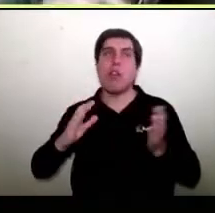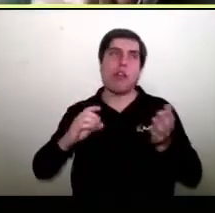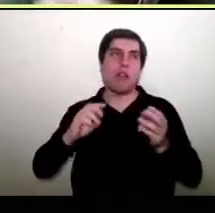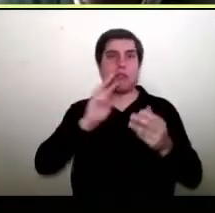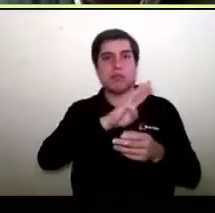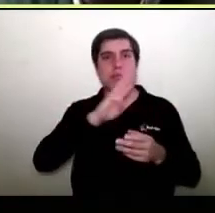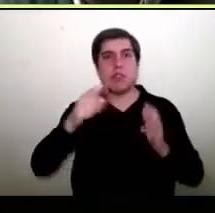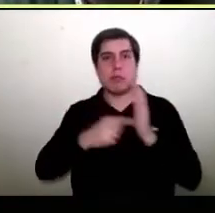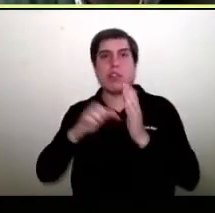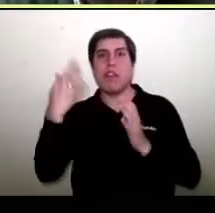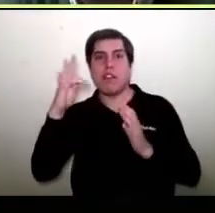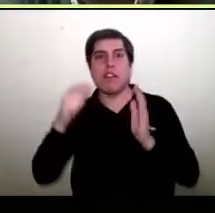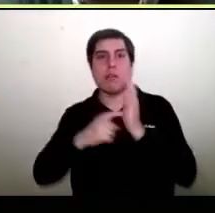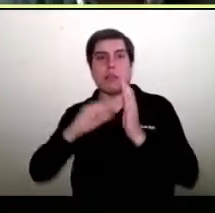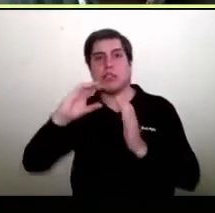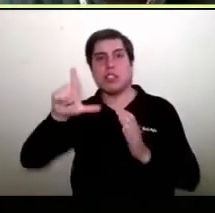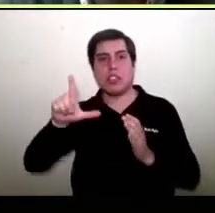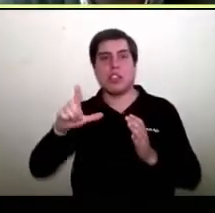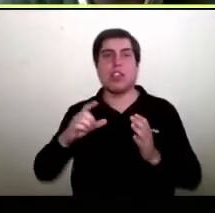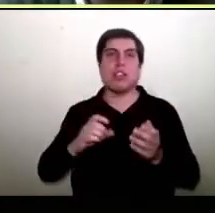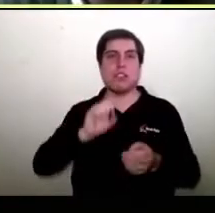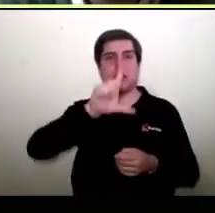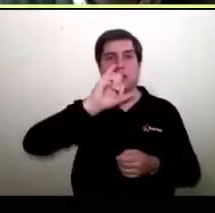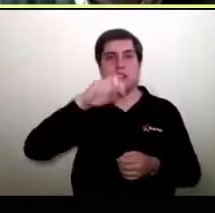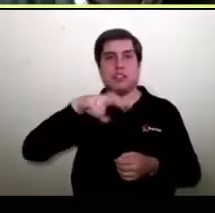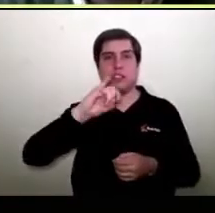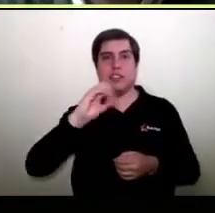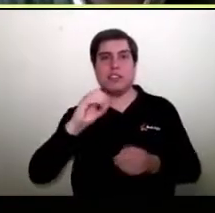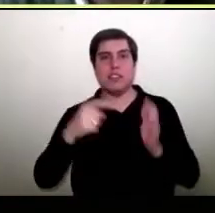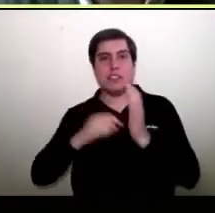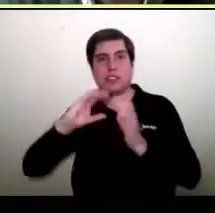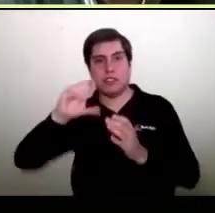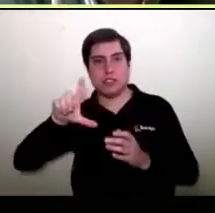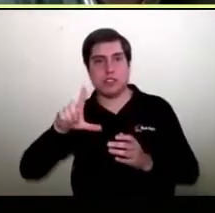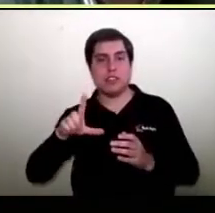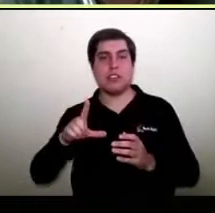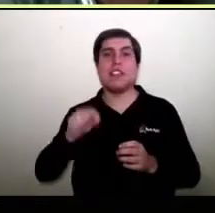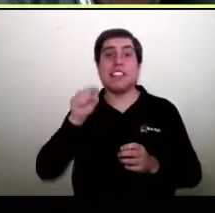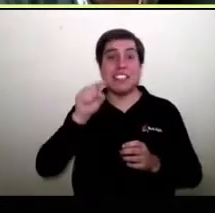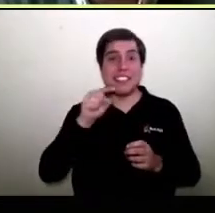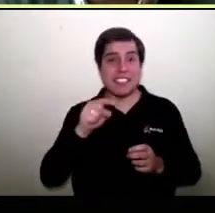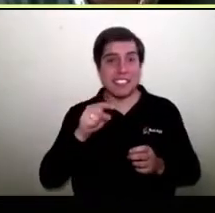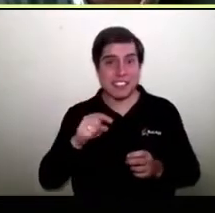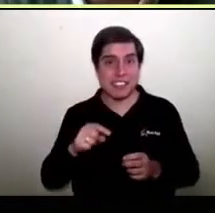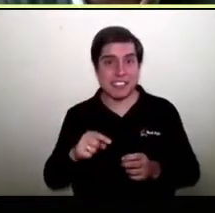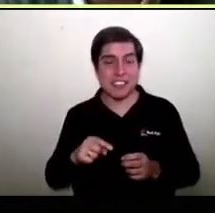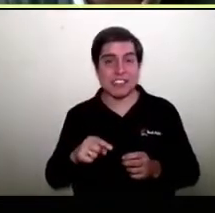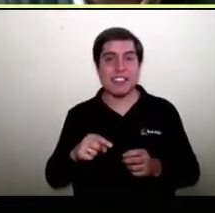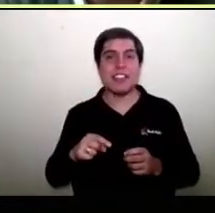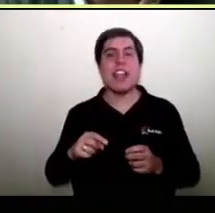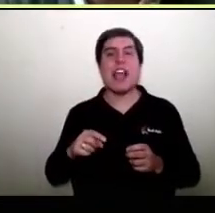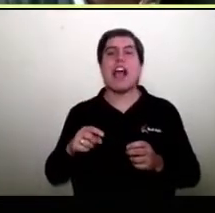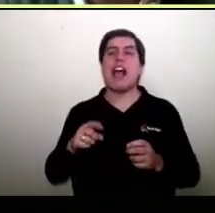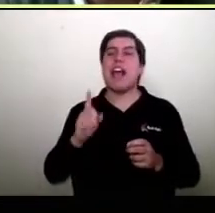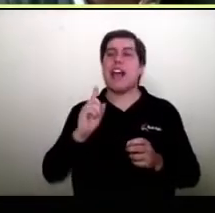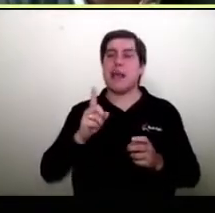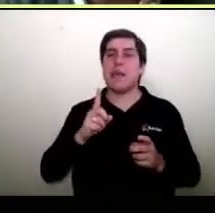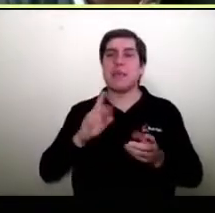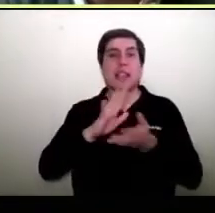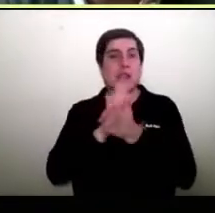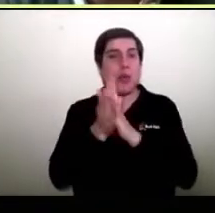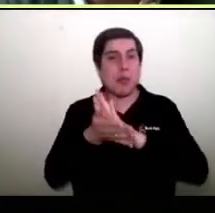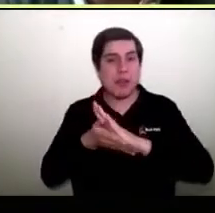.falabela.cl, lineo.cl, donde ese dominio propio es el que se le hace el marketing común.